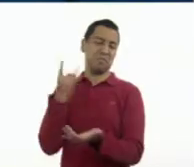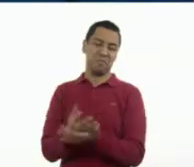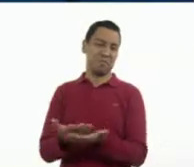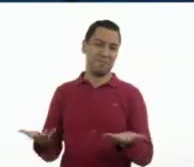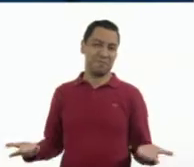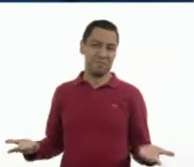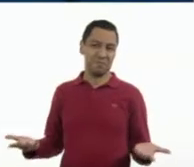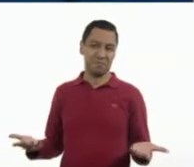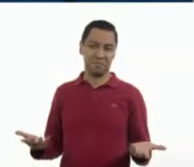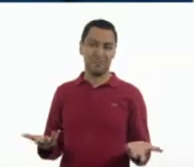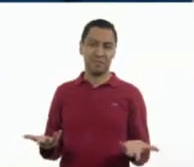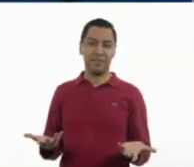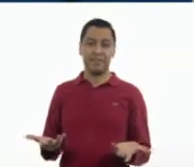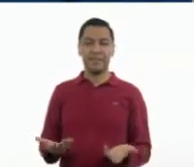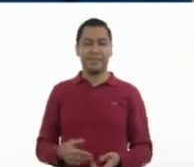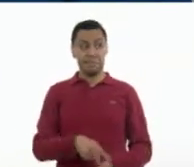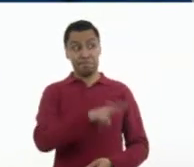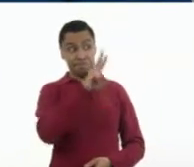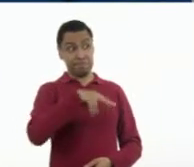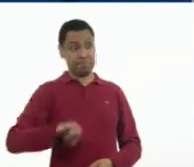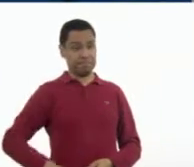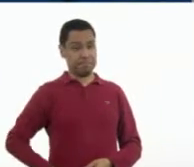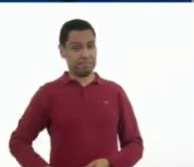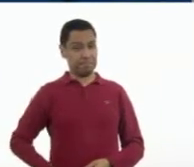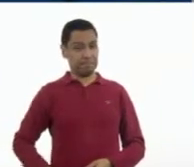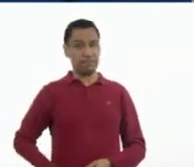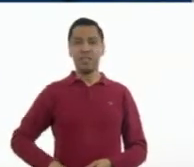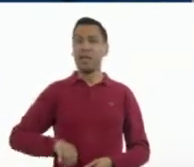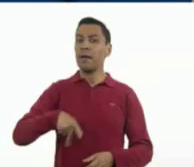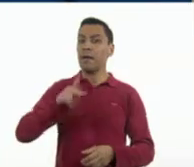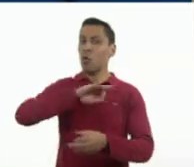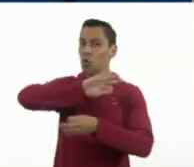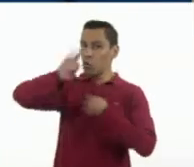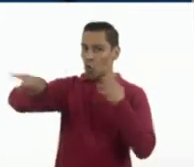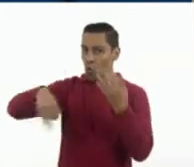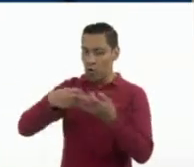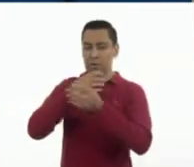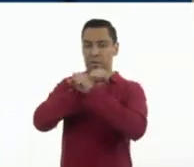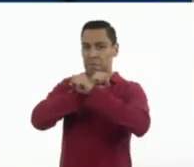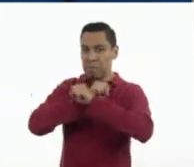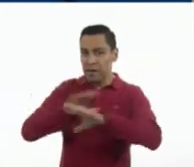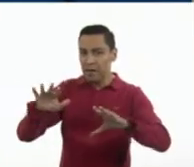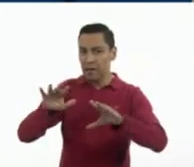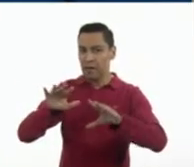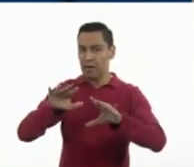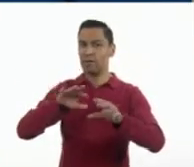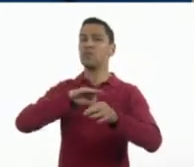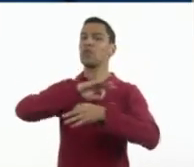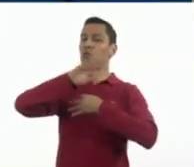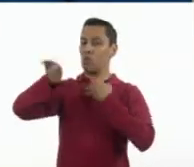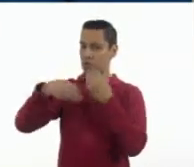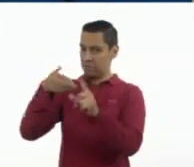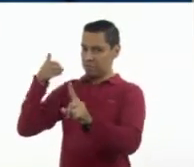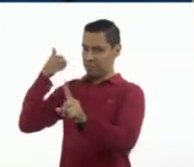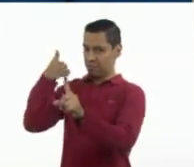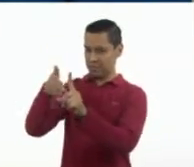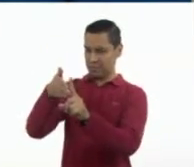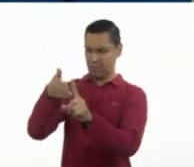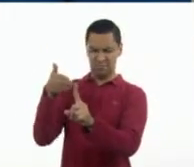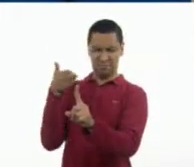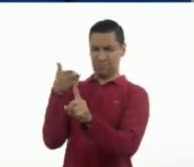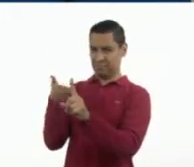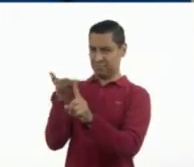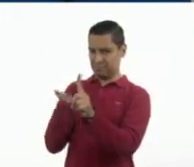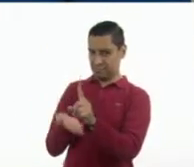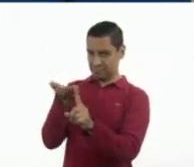Existen muchos tipos de anuncios y todos, todos tienen un propósito en particular. Por lo que, precisamente hoy, vamos a